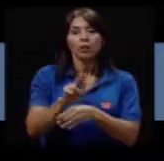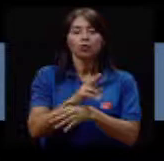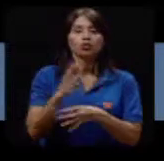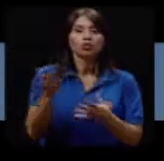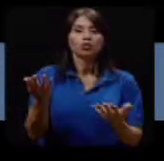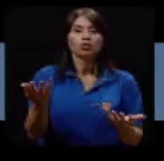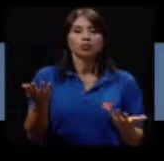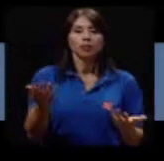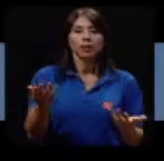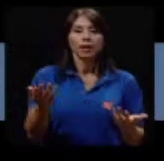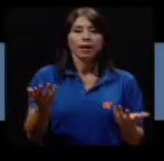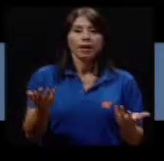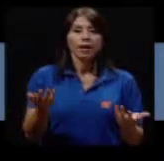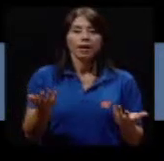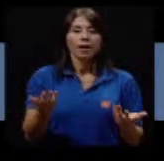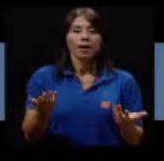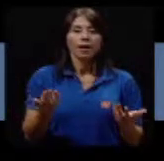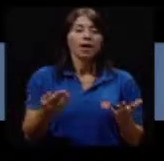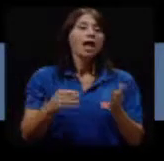usamos este